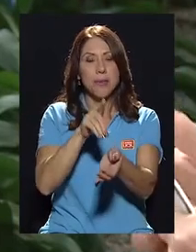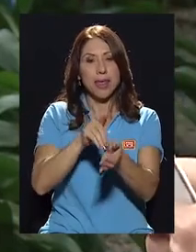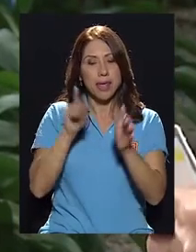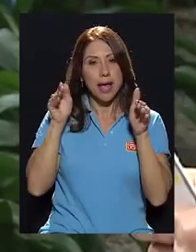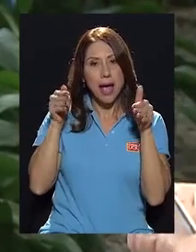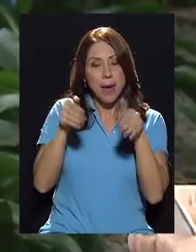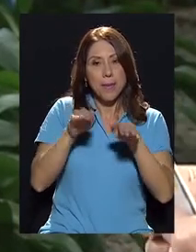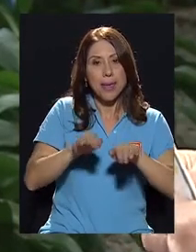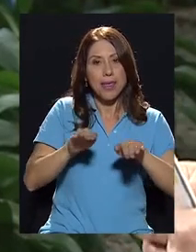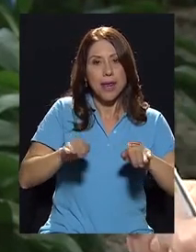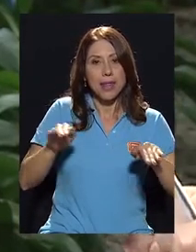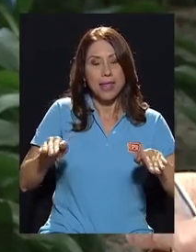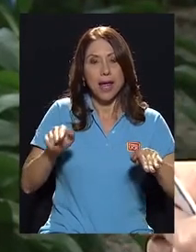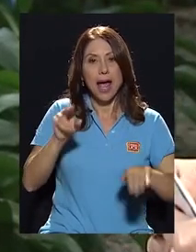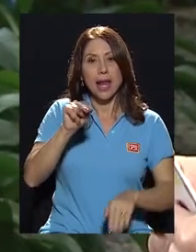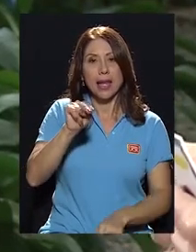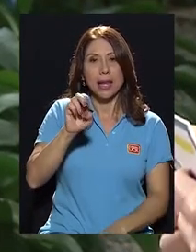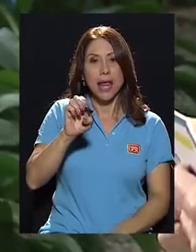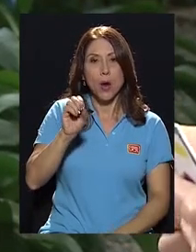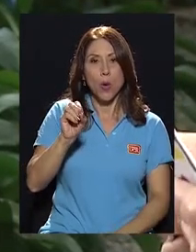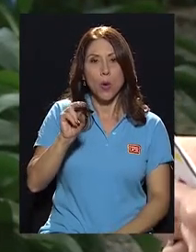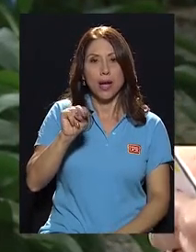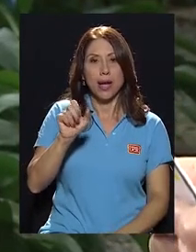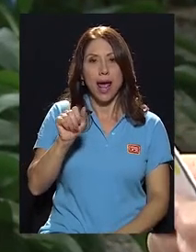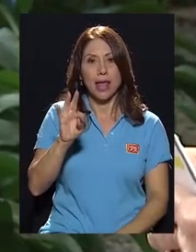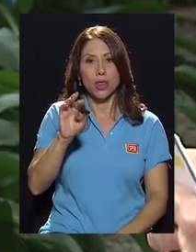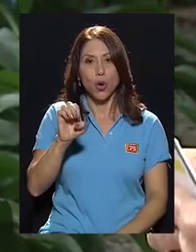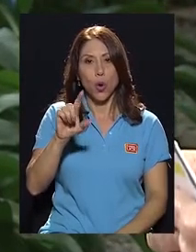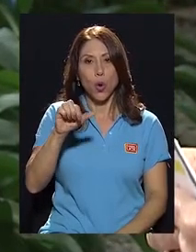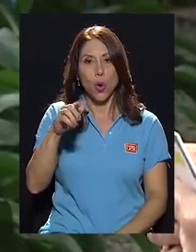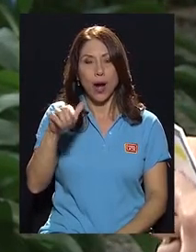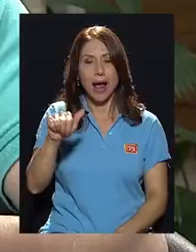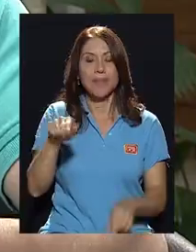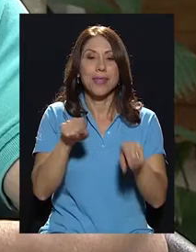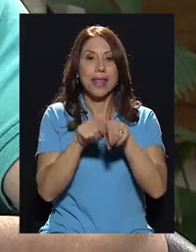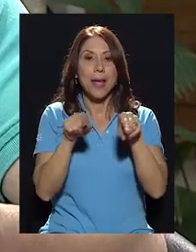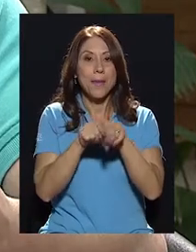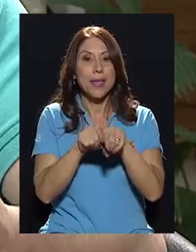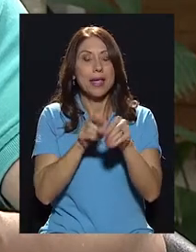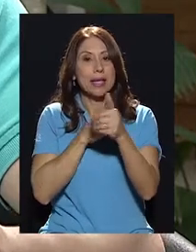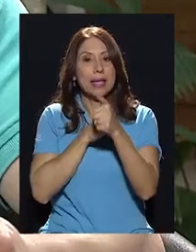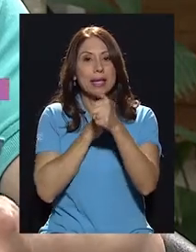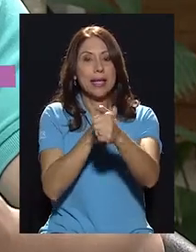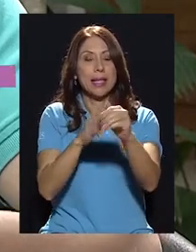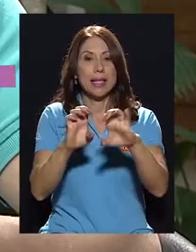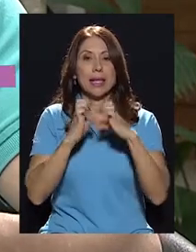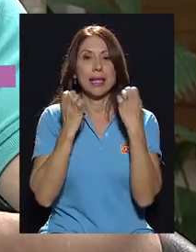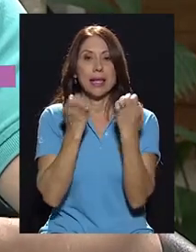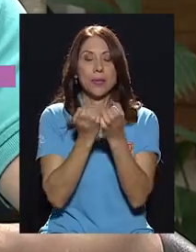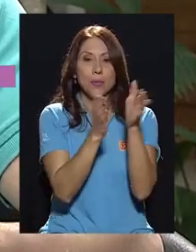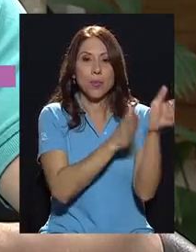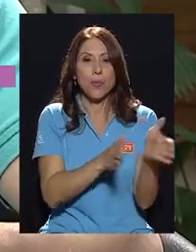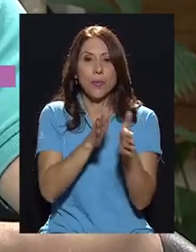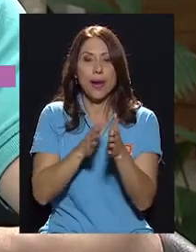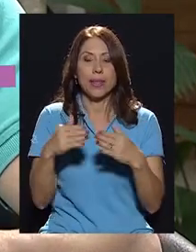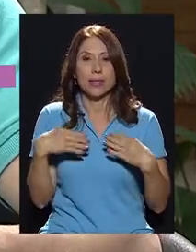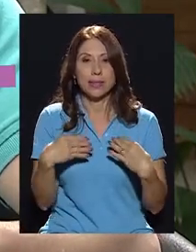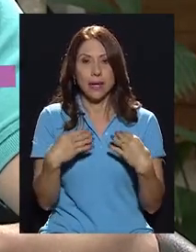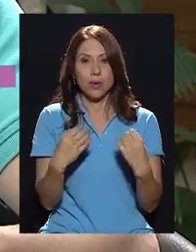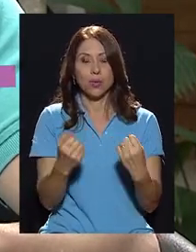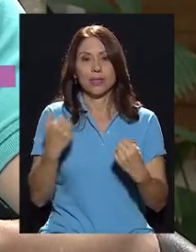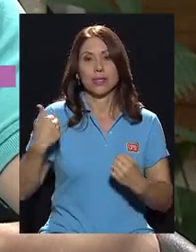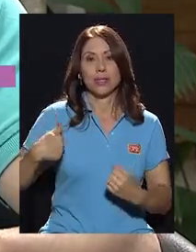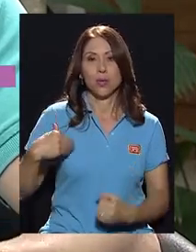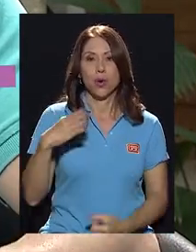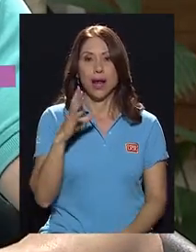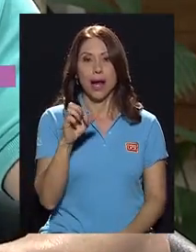pediatra, neonatóloga, y además de eso, liderando el equipo que coordina el plan de